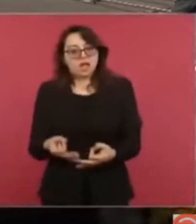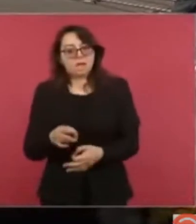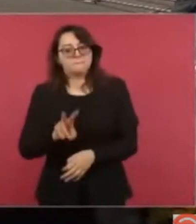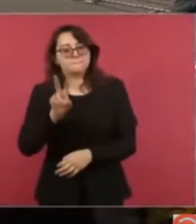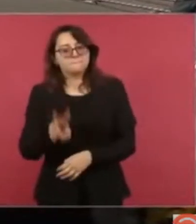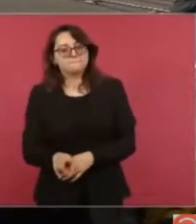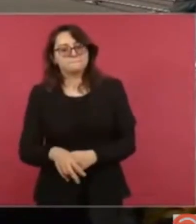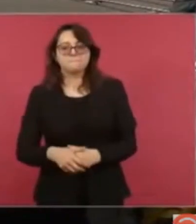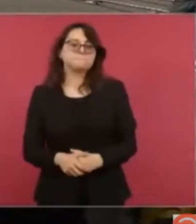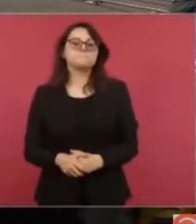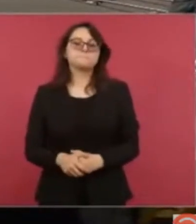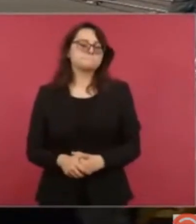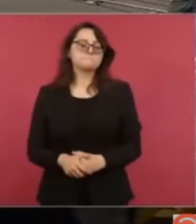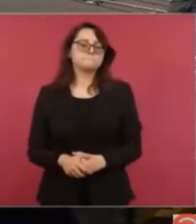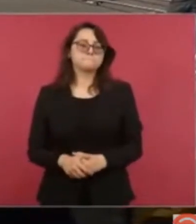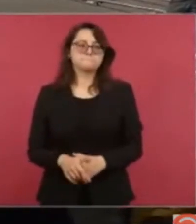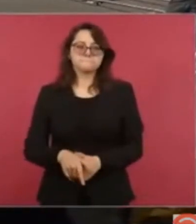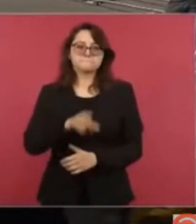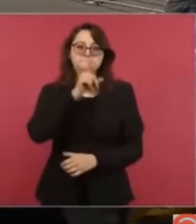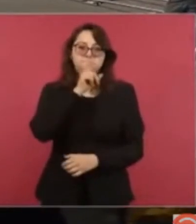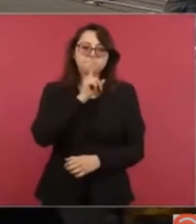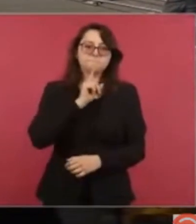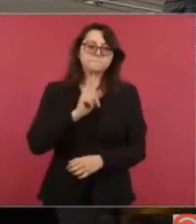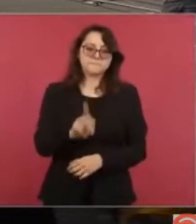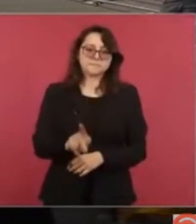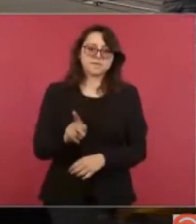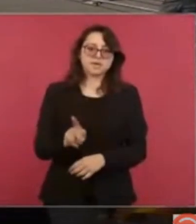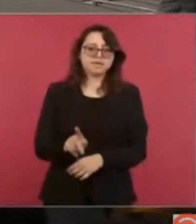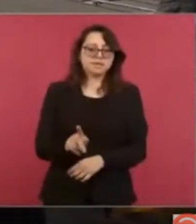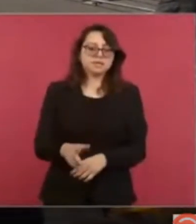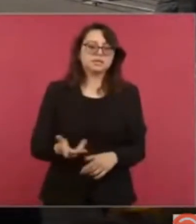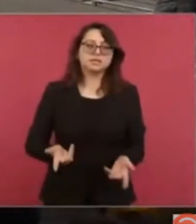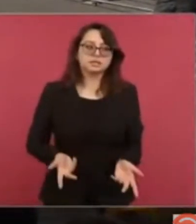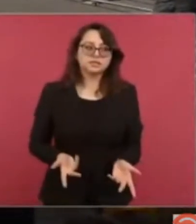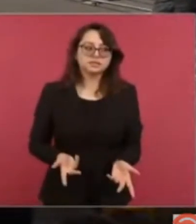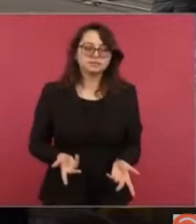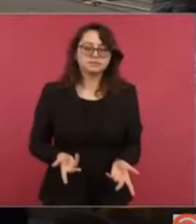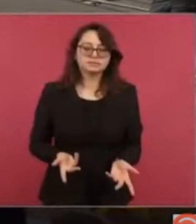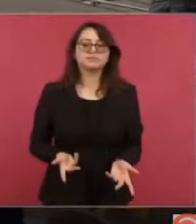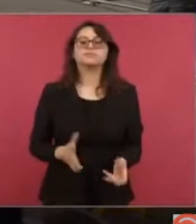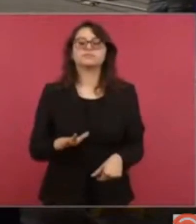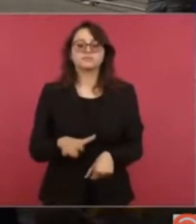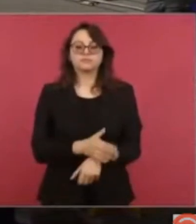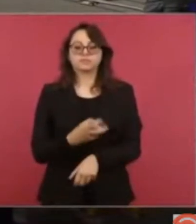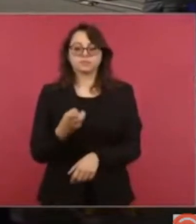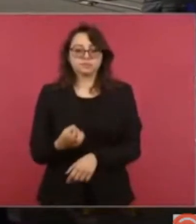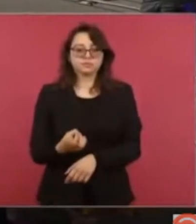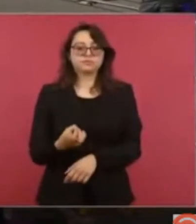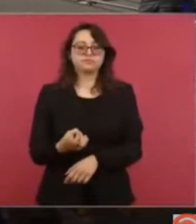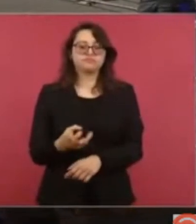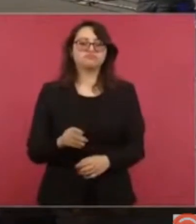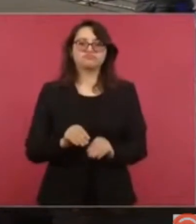resuelto, es un expediente abierto y por eso ahora